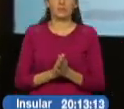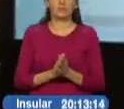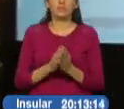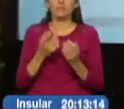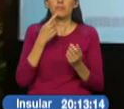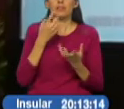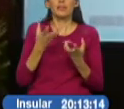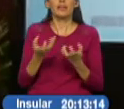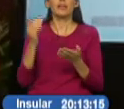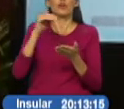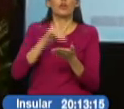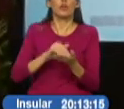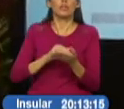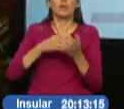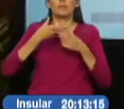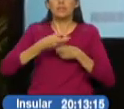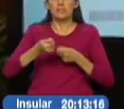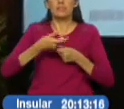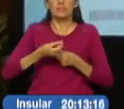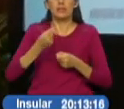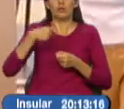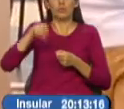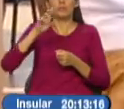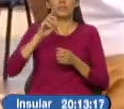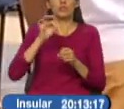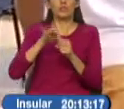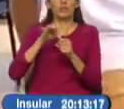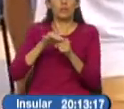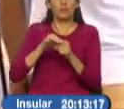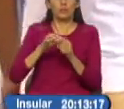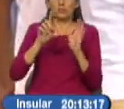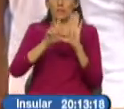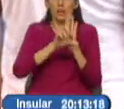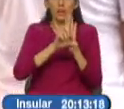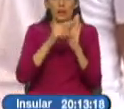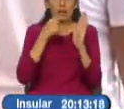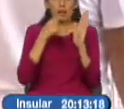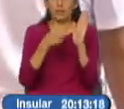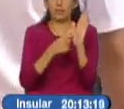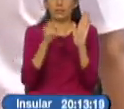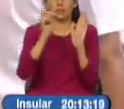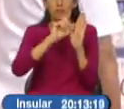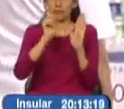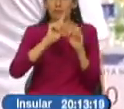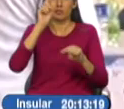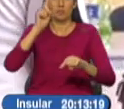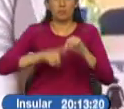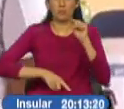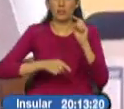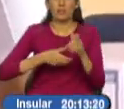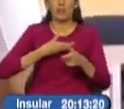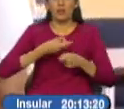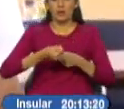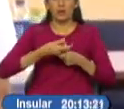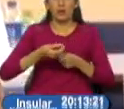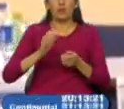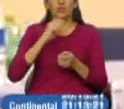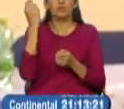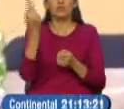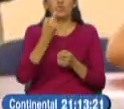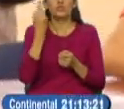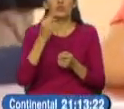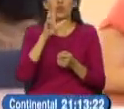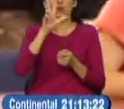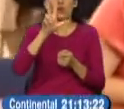votos, algo que la normativa electoral no permite, debido a el Código de la Democracia no da paso a tal exigencia, ya que solo se puede realizar el